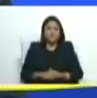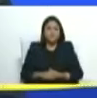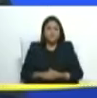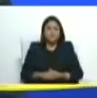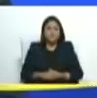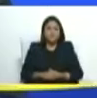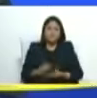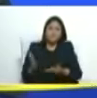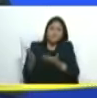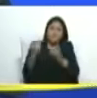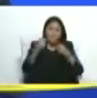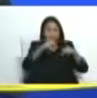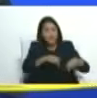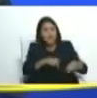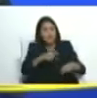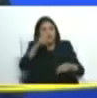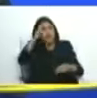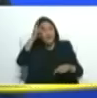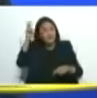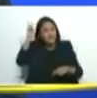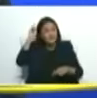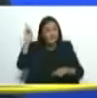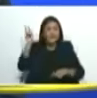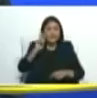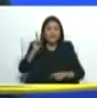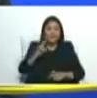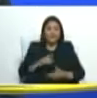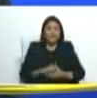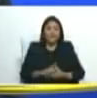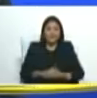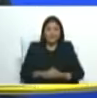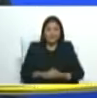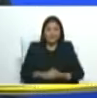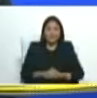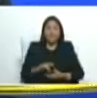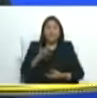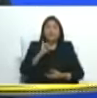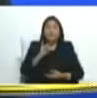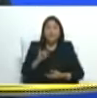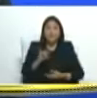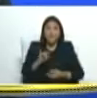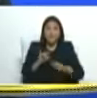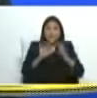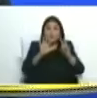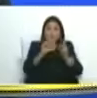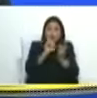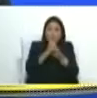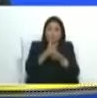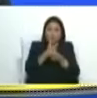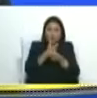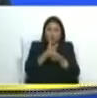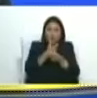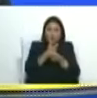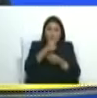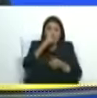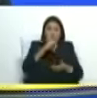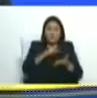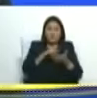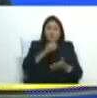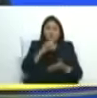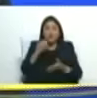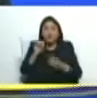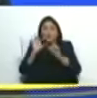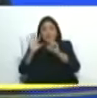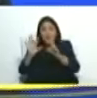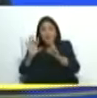vente que te voy a nombrar canciller lunes 7 de agosto del año 2006